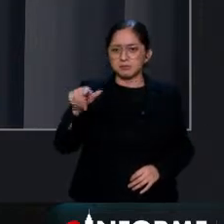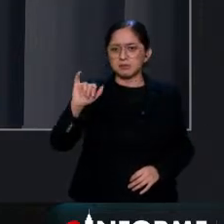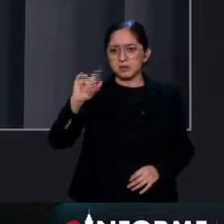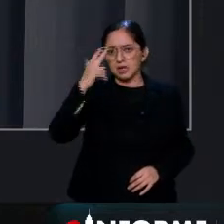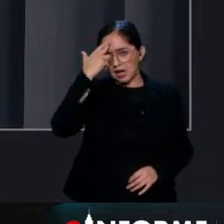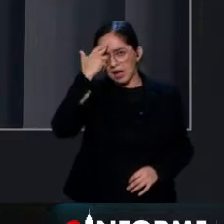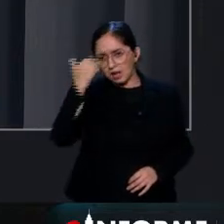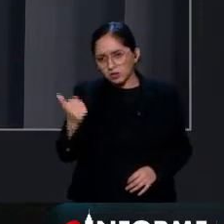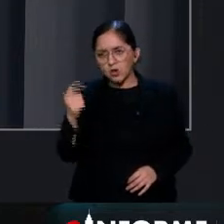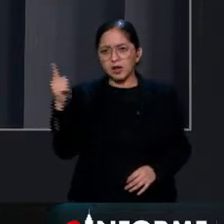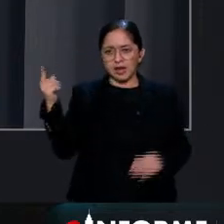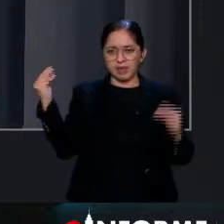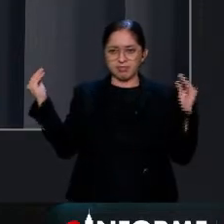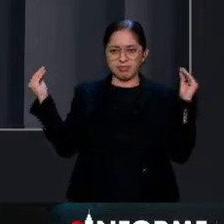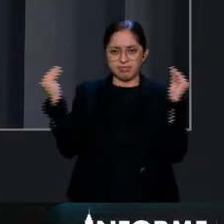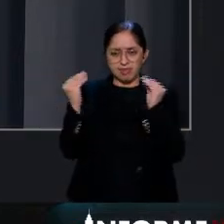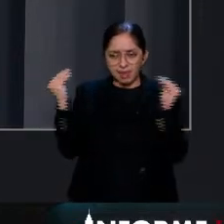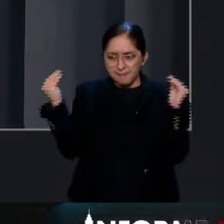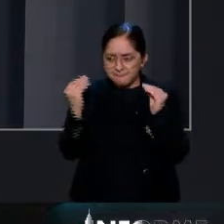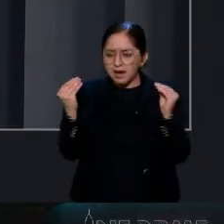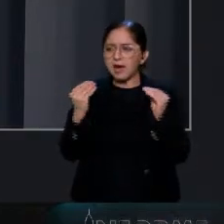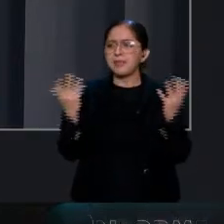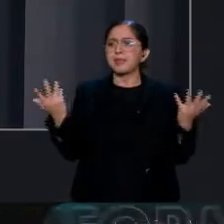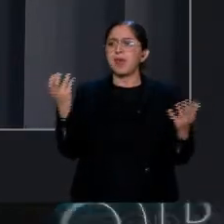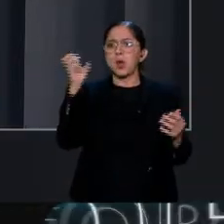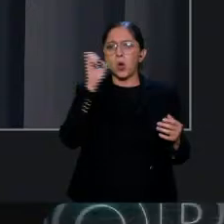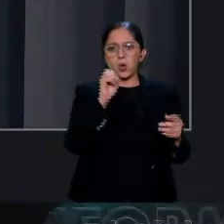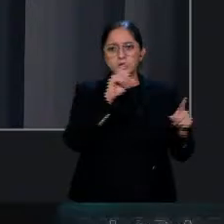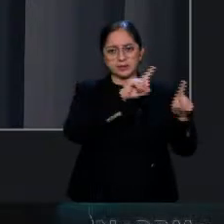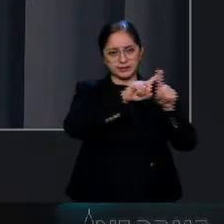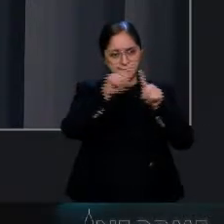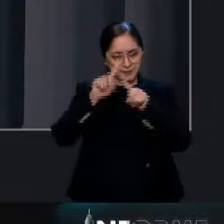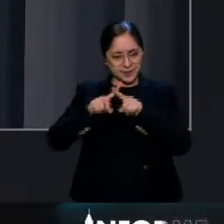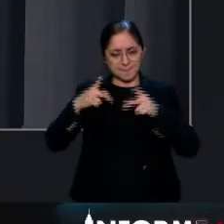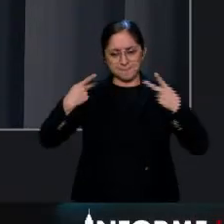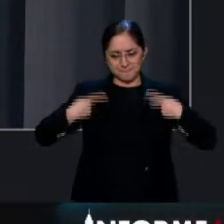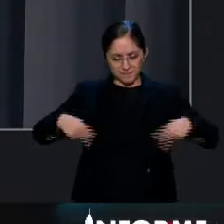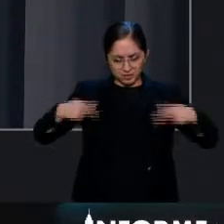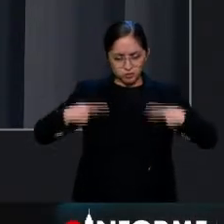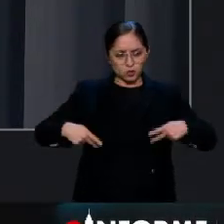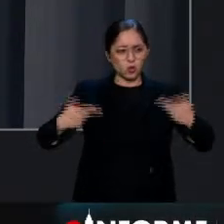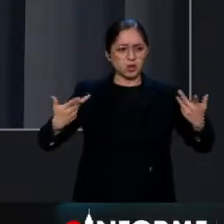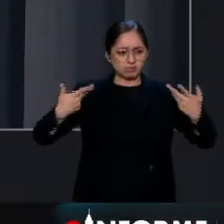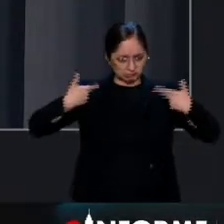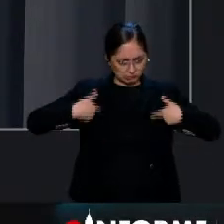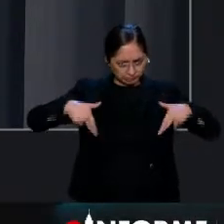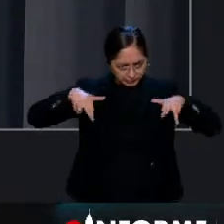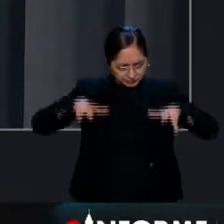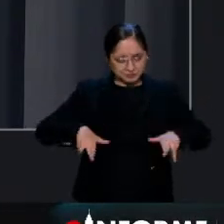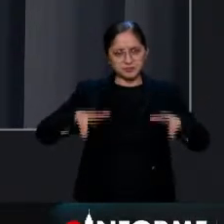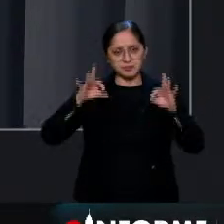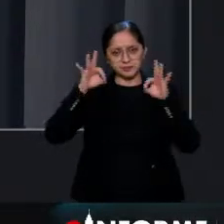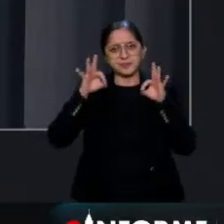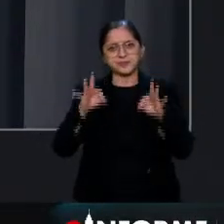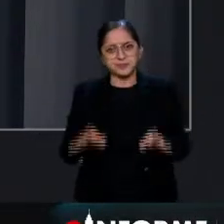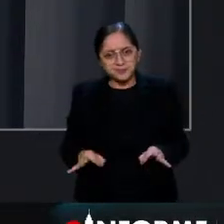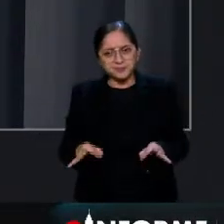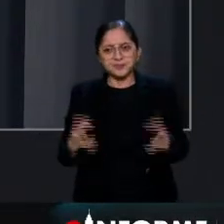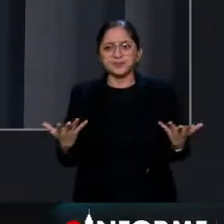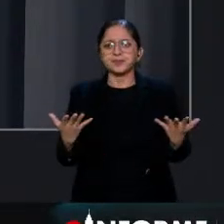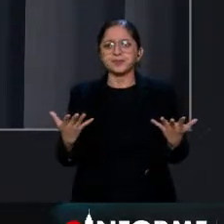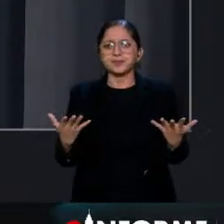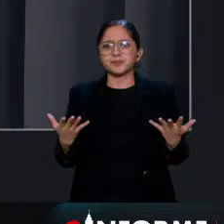al margen de la figura o de varias figuras que pudieran representar evidentemente como mencionas ciertas